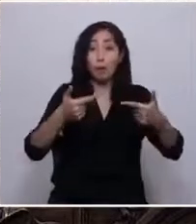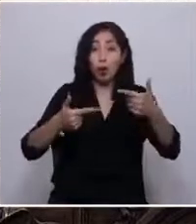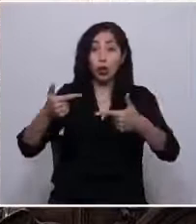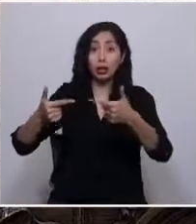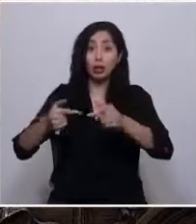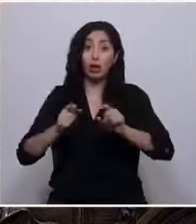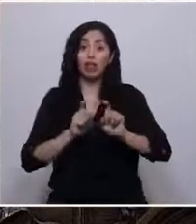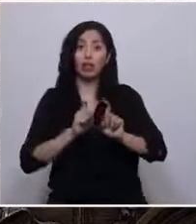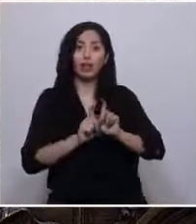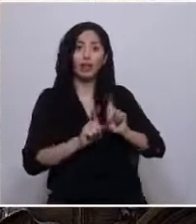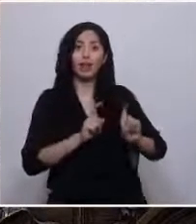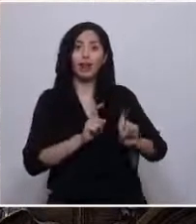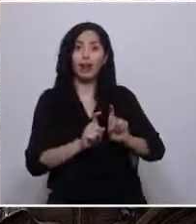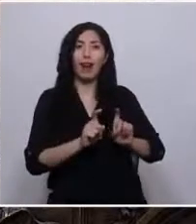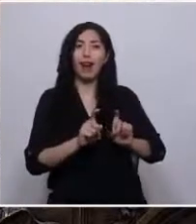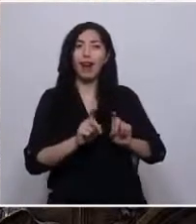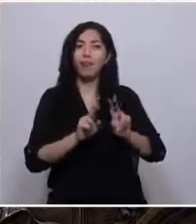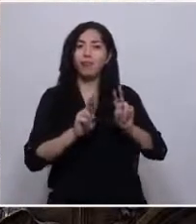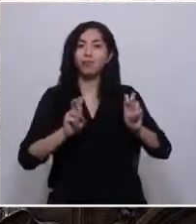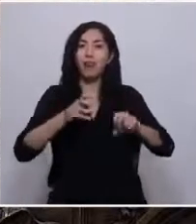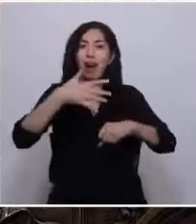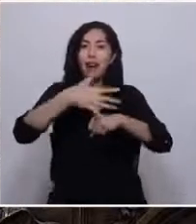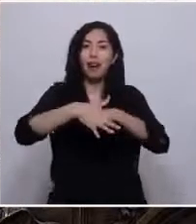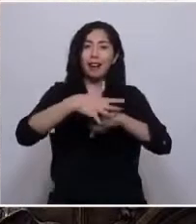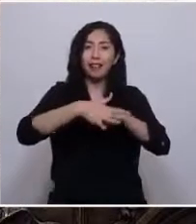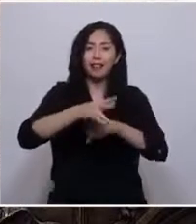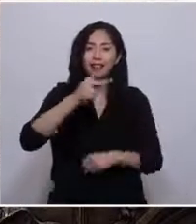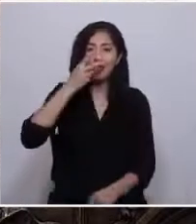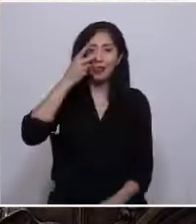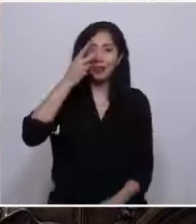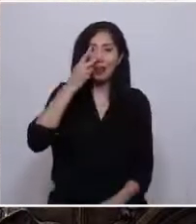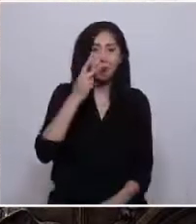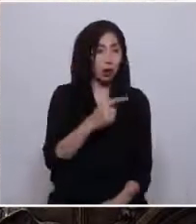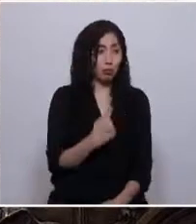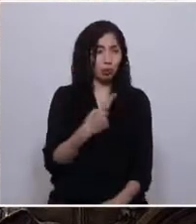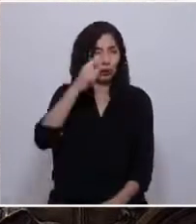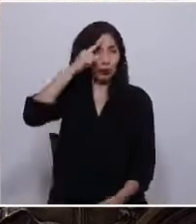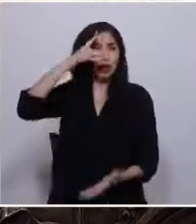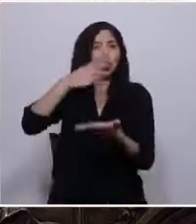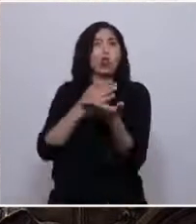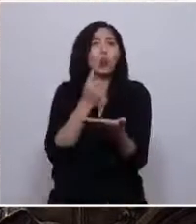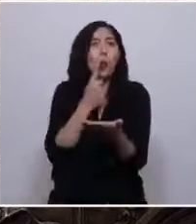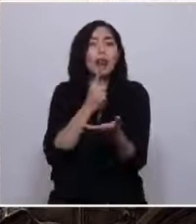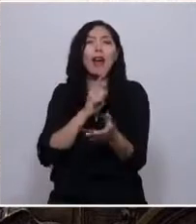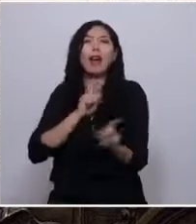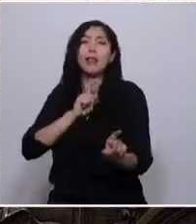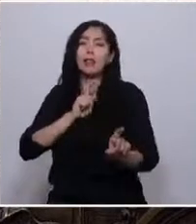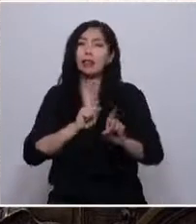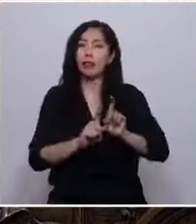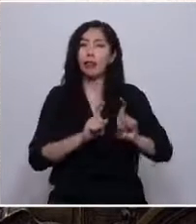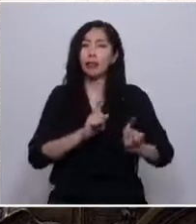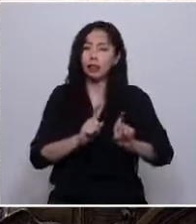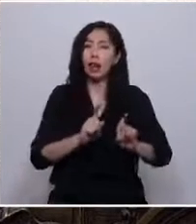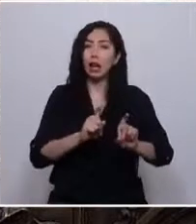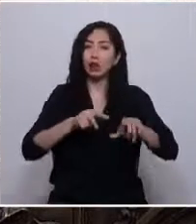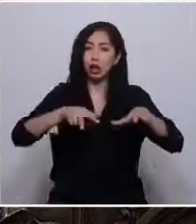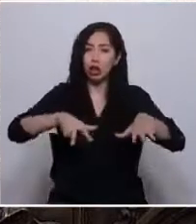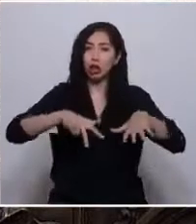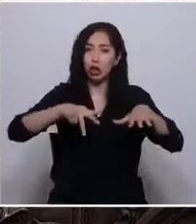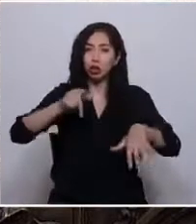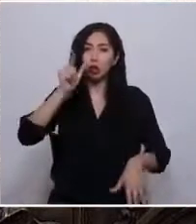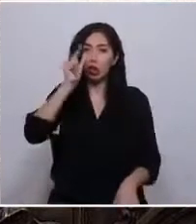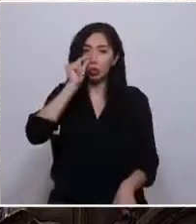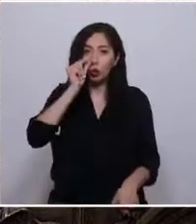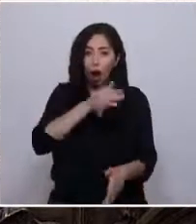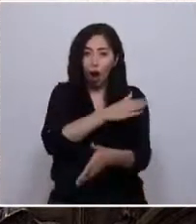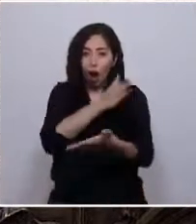ruta del 15 de noviembre. Nuestra decisión inequívoca será defender el ancho camino del 18 de octubre, fortaleciendo